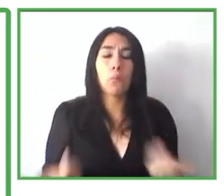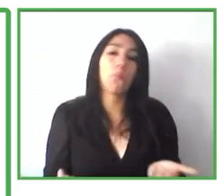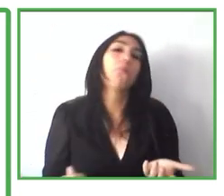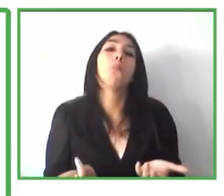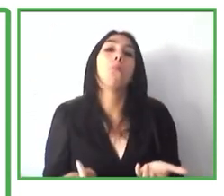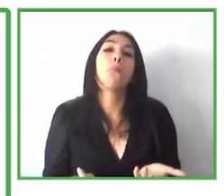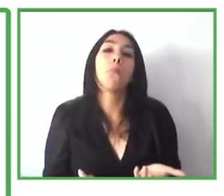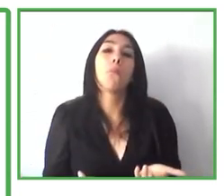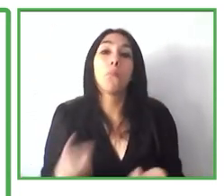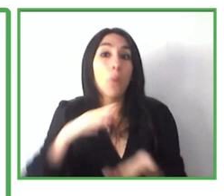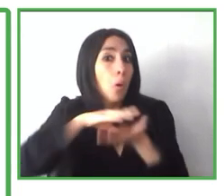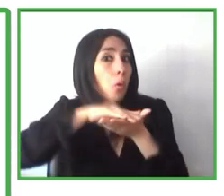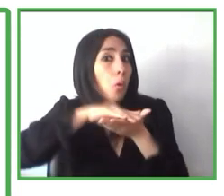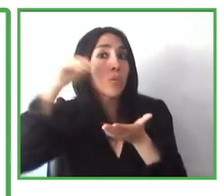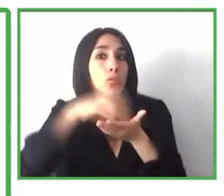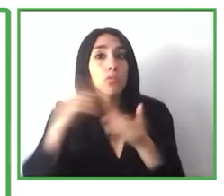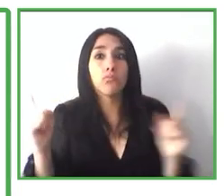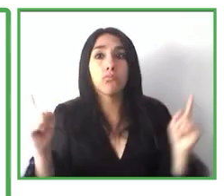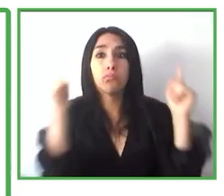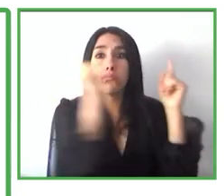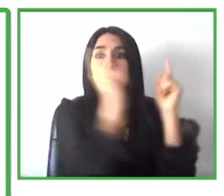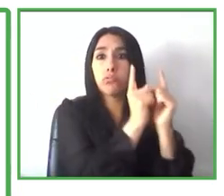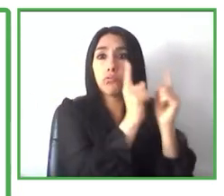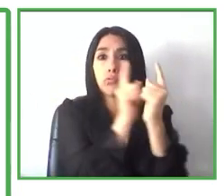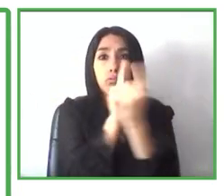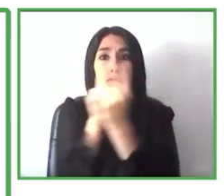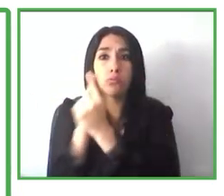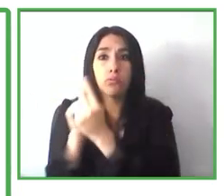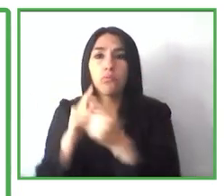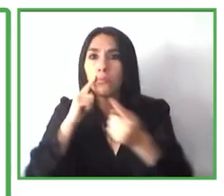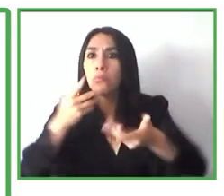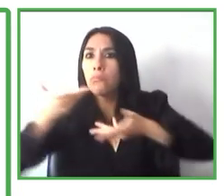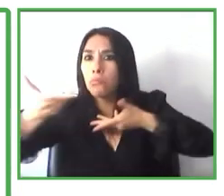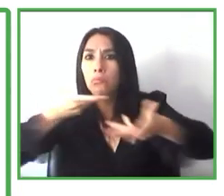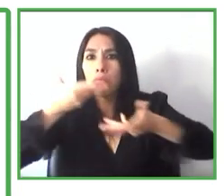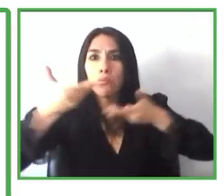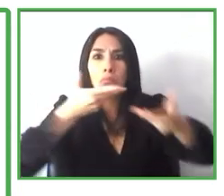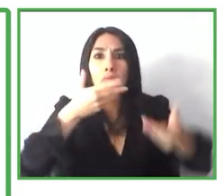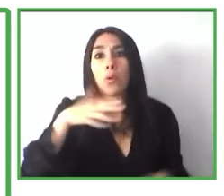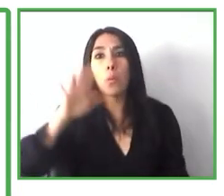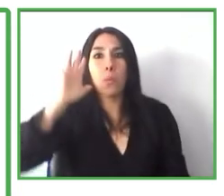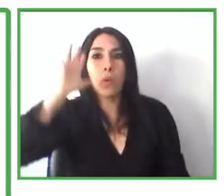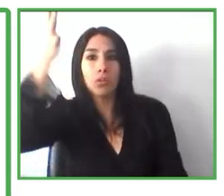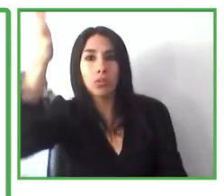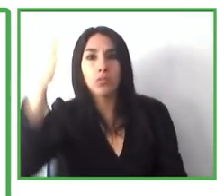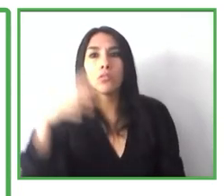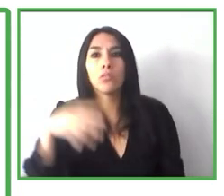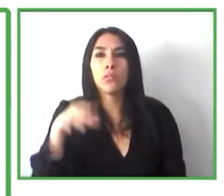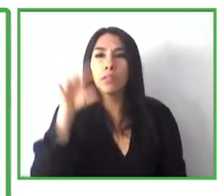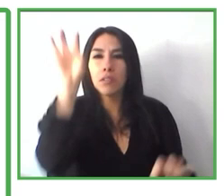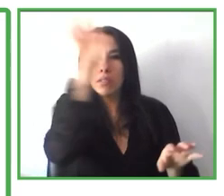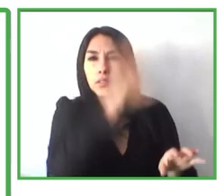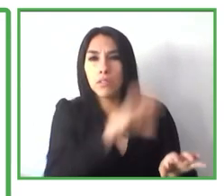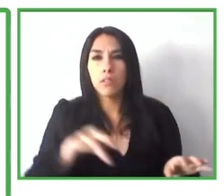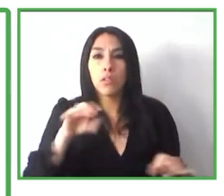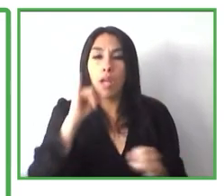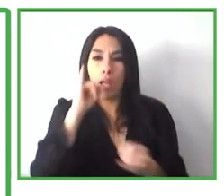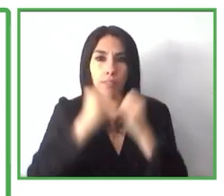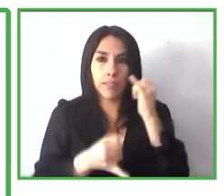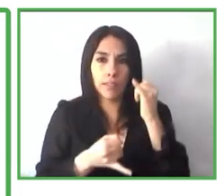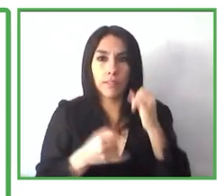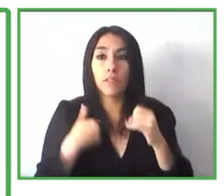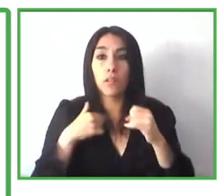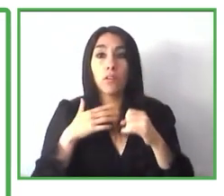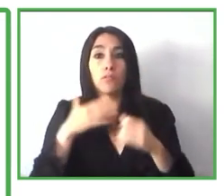Después viene el seguimiento del empleo. Es una fase que puede durar poco o mucho tiempo. Muchas veces tenemos citas